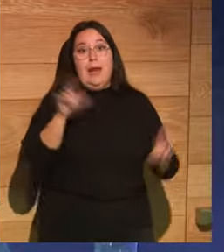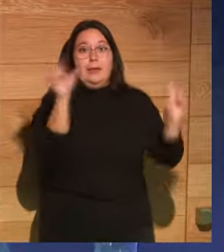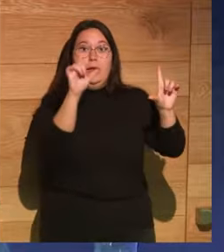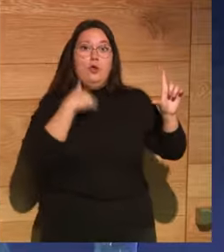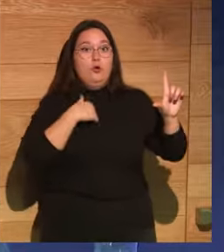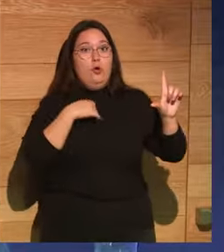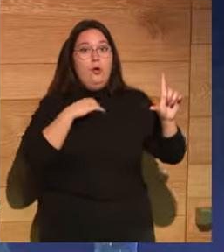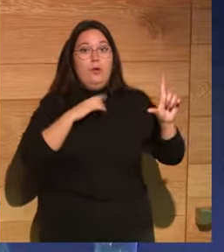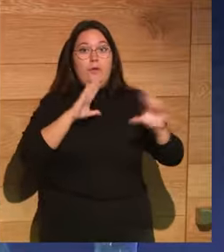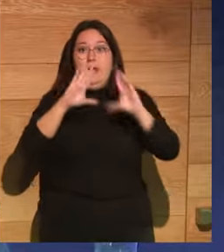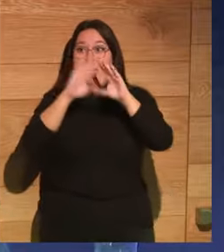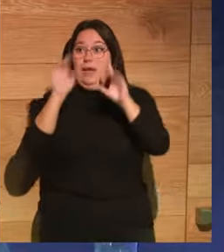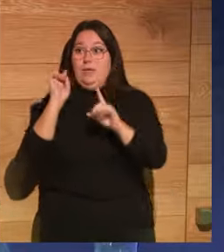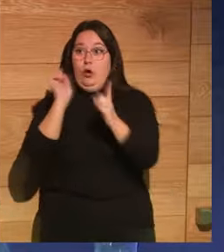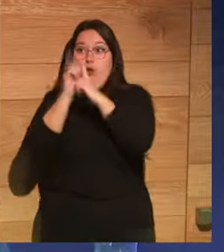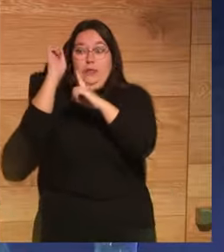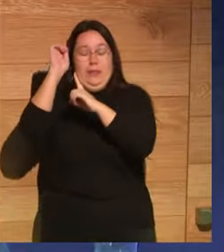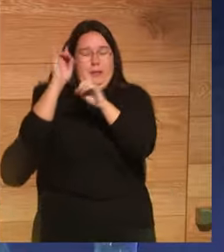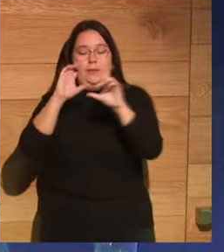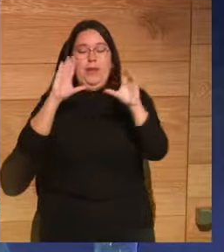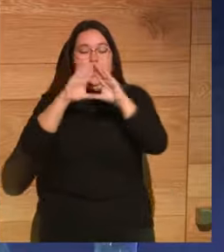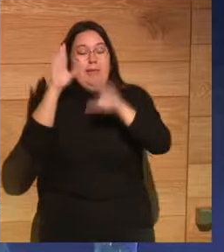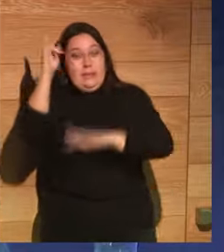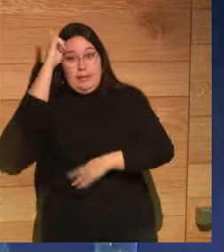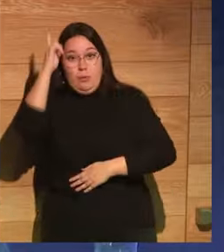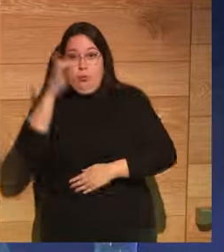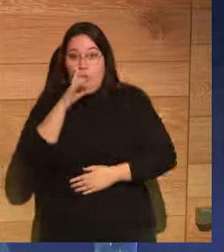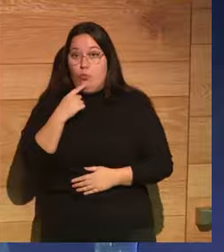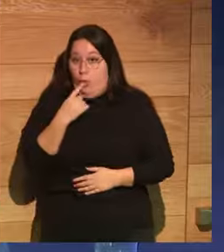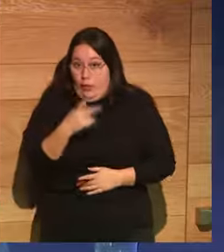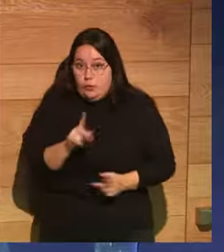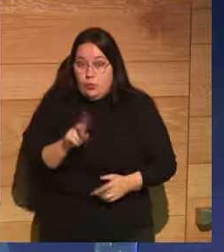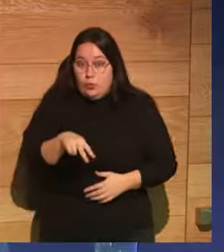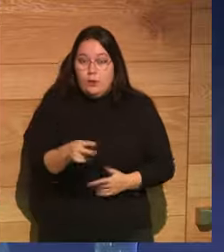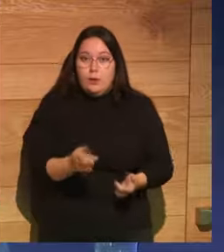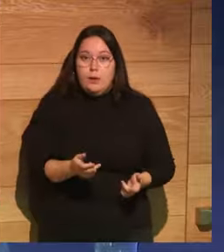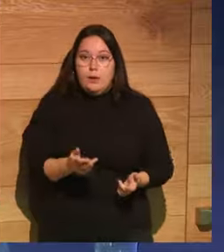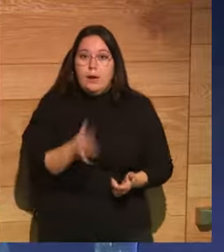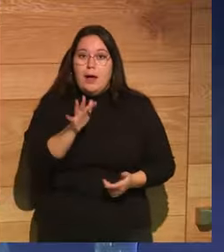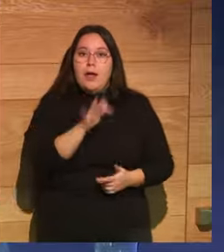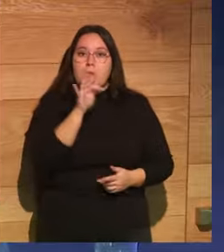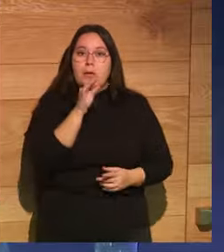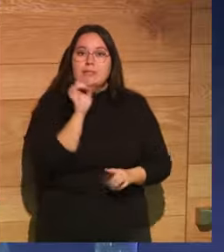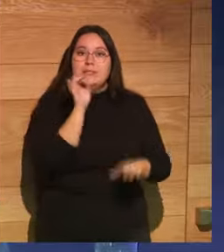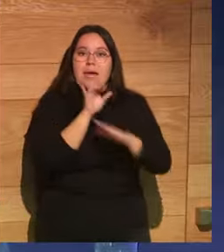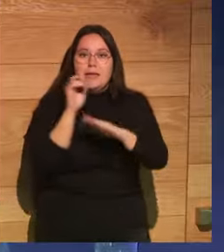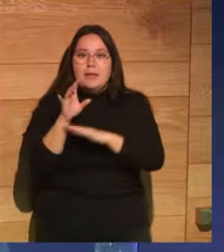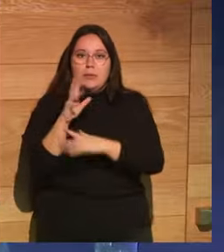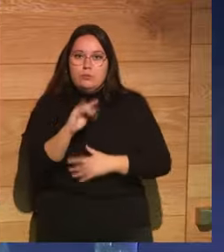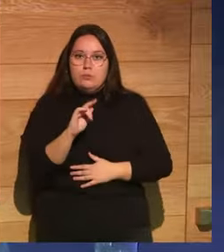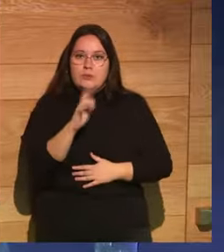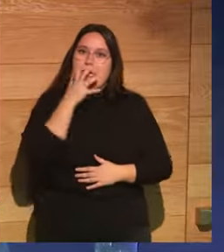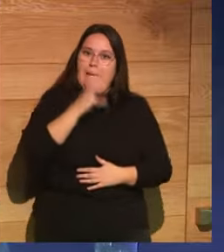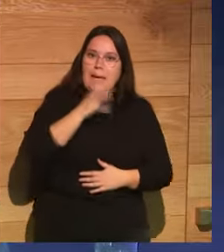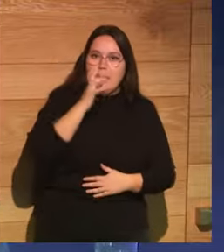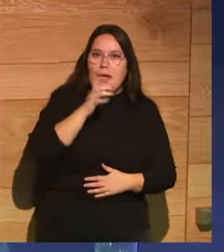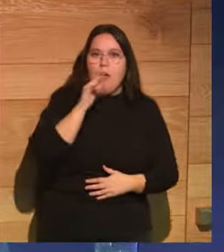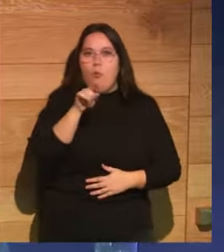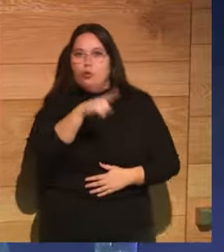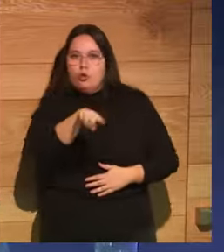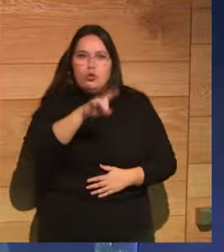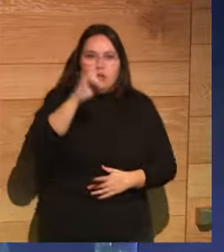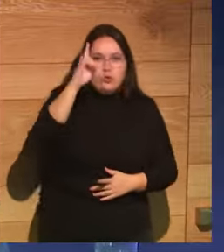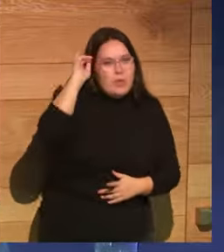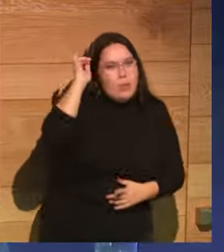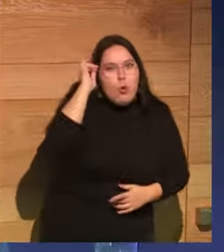la tele que no es de la iglesia de Satán porque nunca ha dicho que es de la iglesia de Satán y además habían recibido muchas cartas quejándose son ustedes